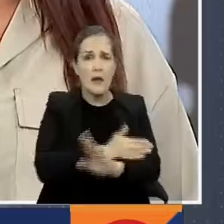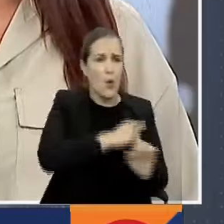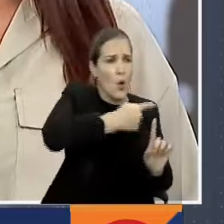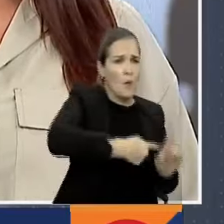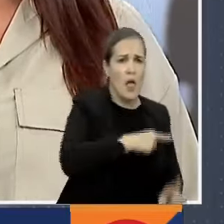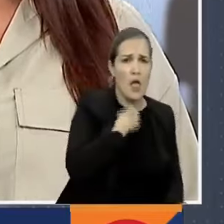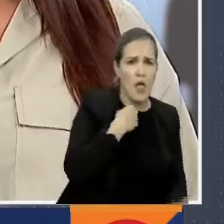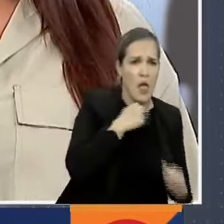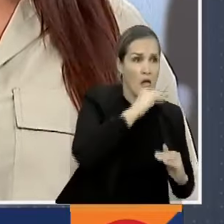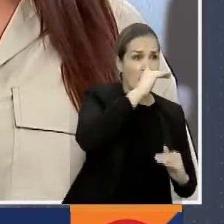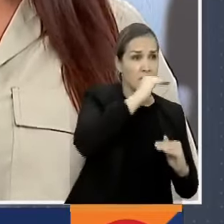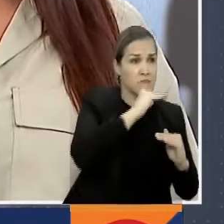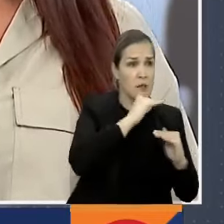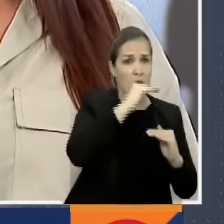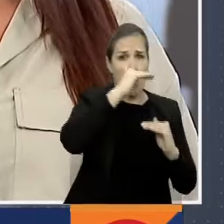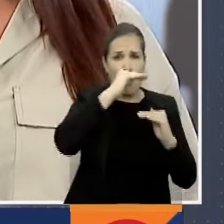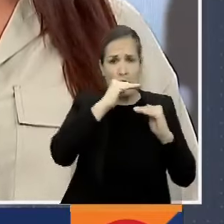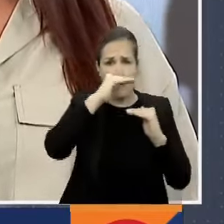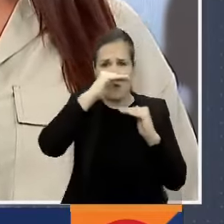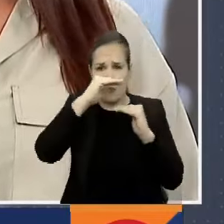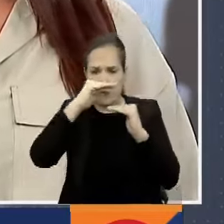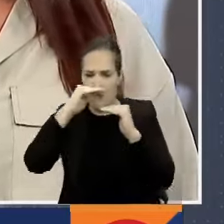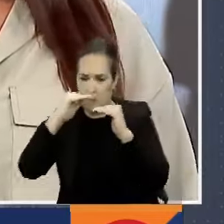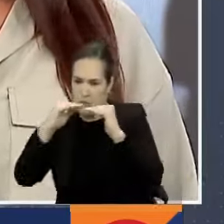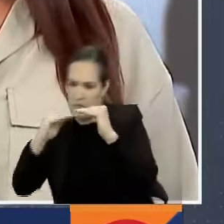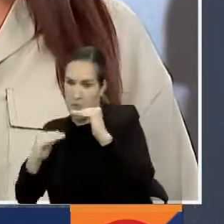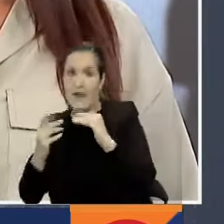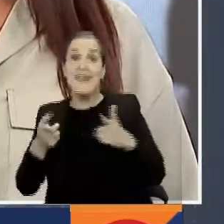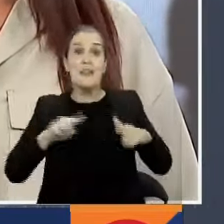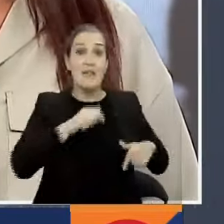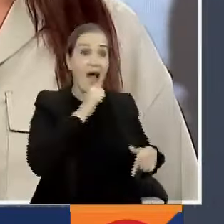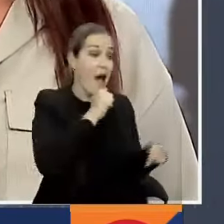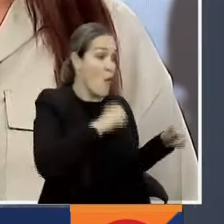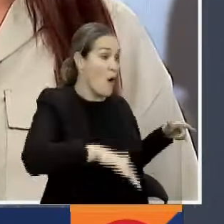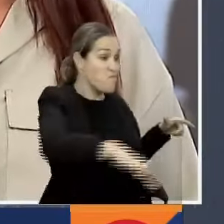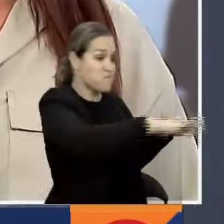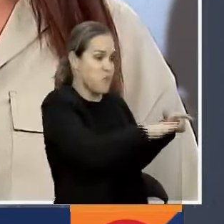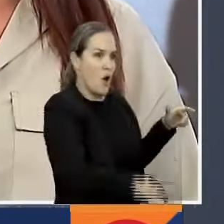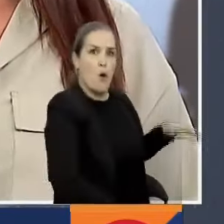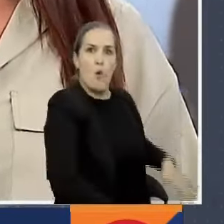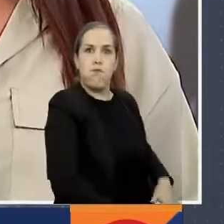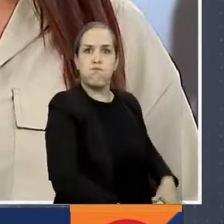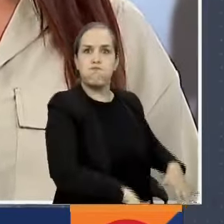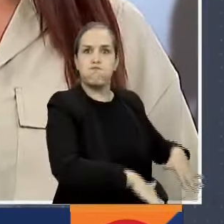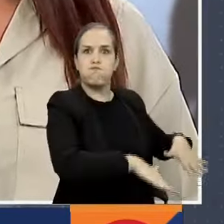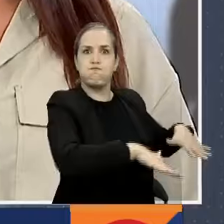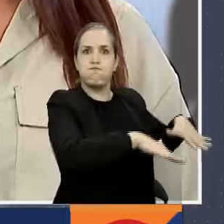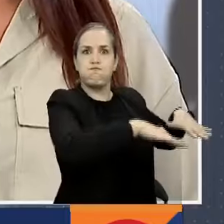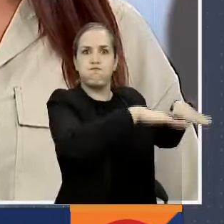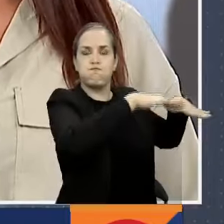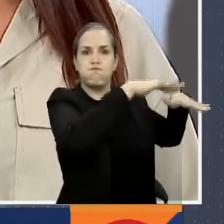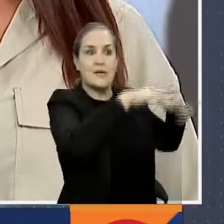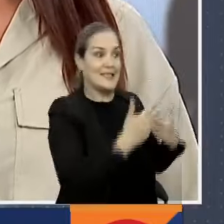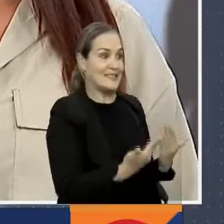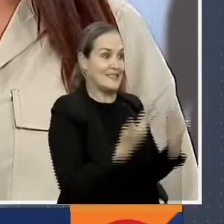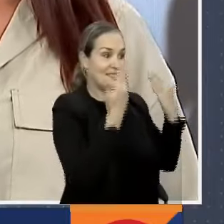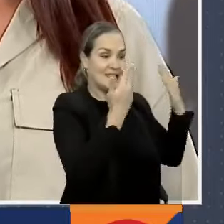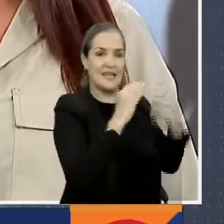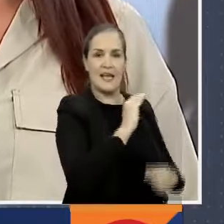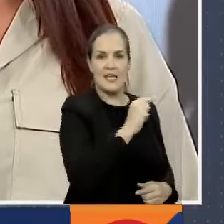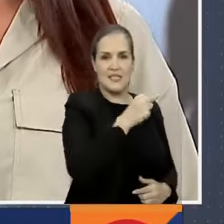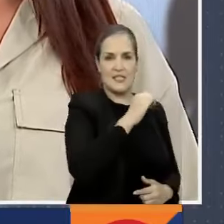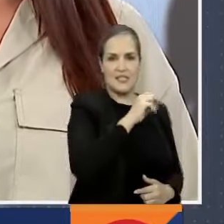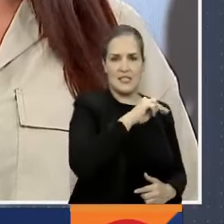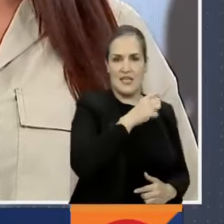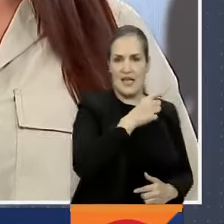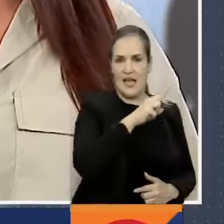que tiene el distrito. Asimismo, el sistema Chingaza, que abastece el 70% de agua en la capital, continúa subiendo su nivel y se